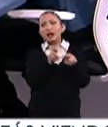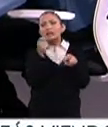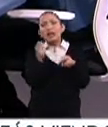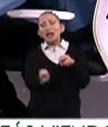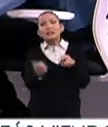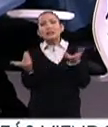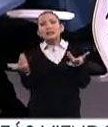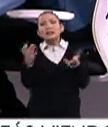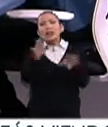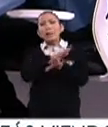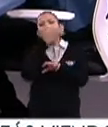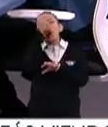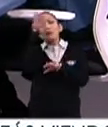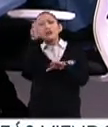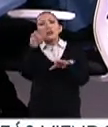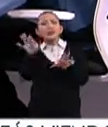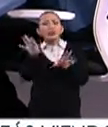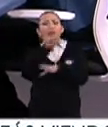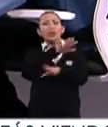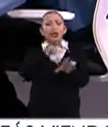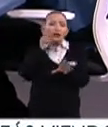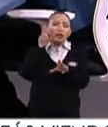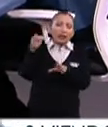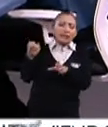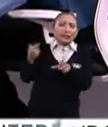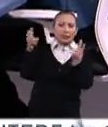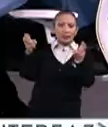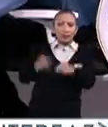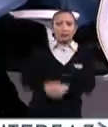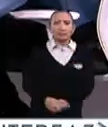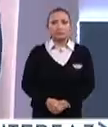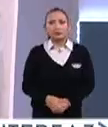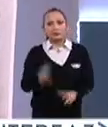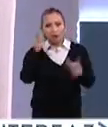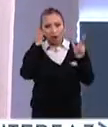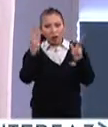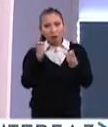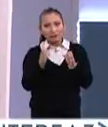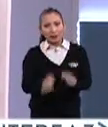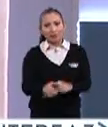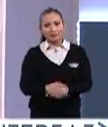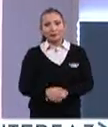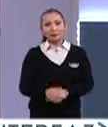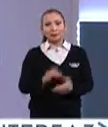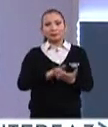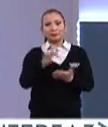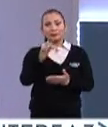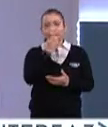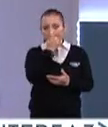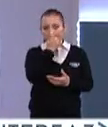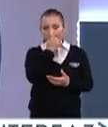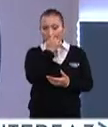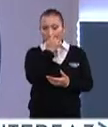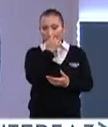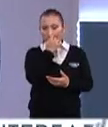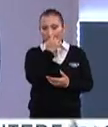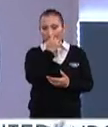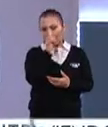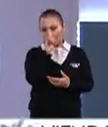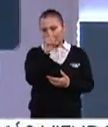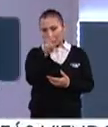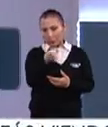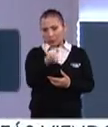¿Qué es el cambio climático y cómo están las cosas en esta materia? Hola, ¿qué tal? ¿Cómo están? Gracias. Pues efectivamente